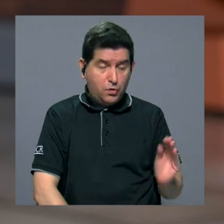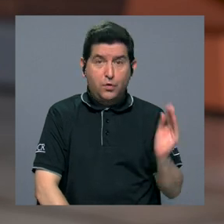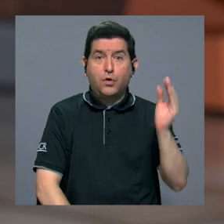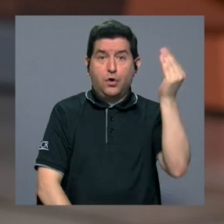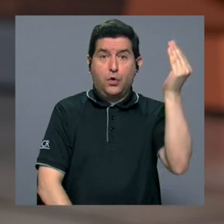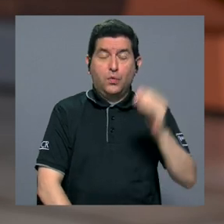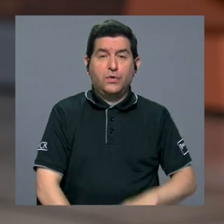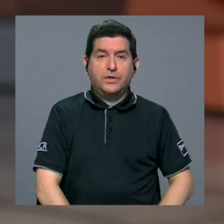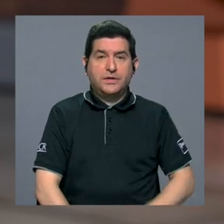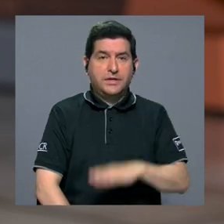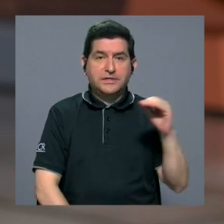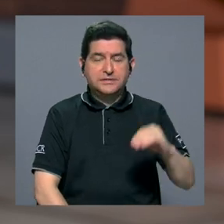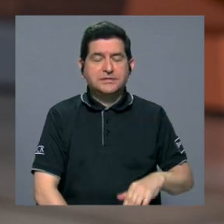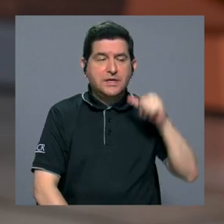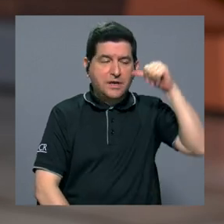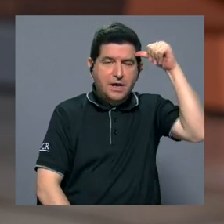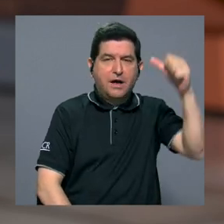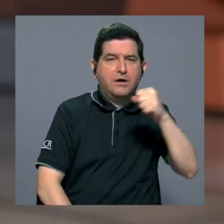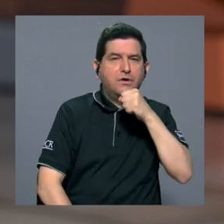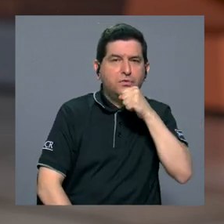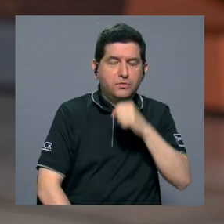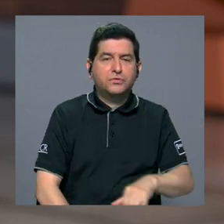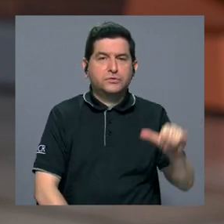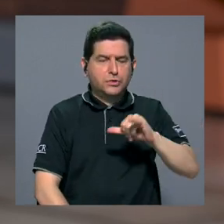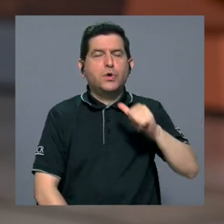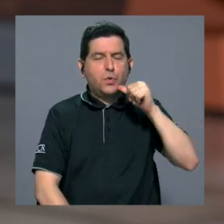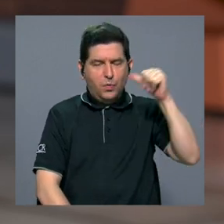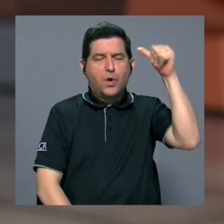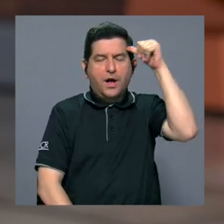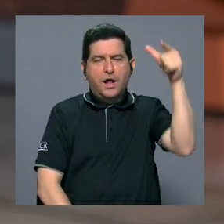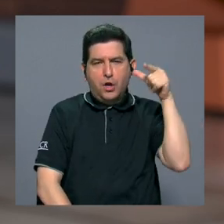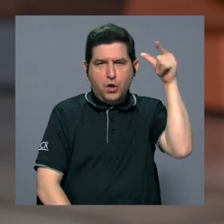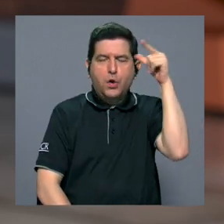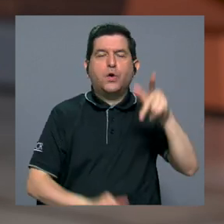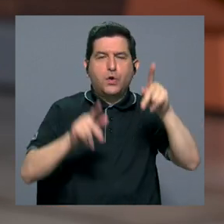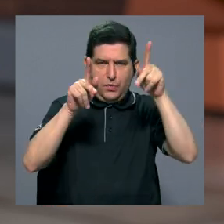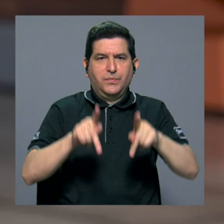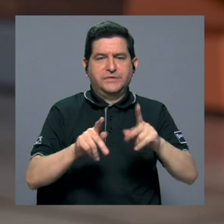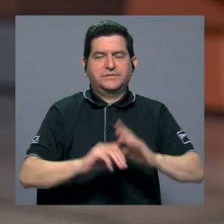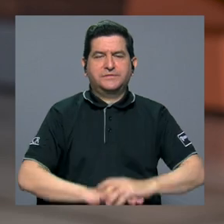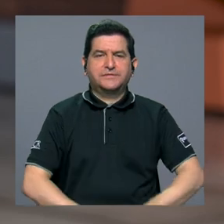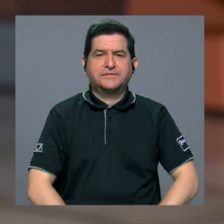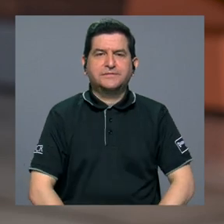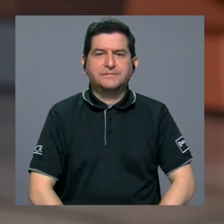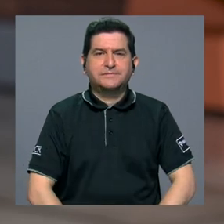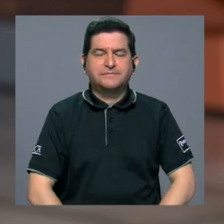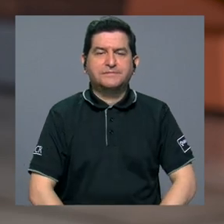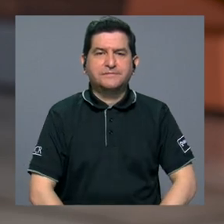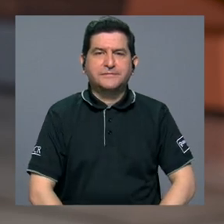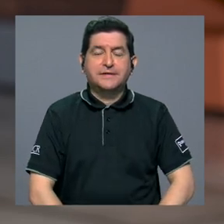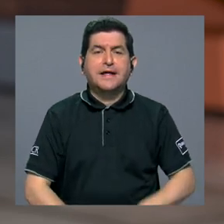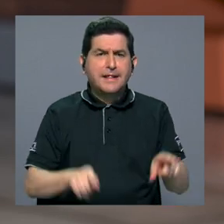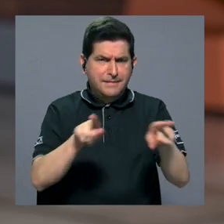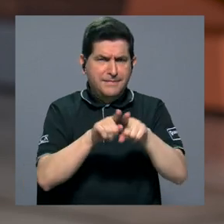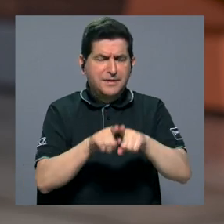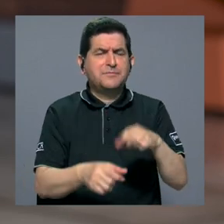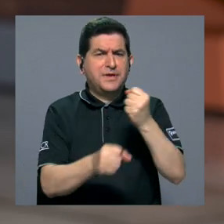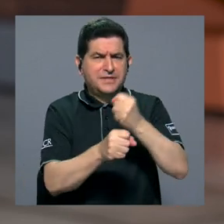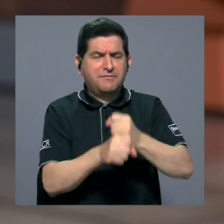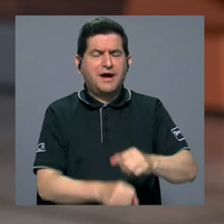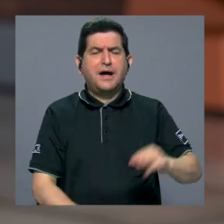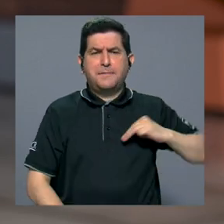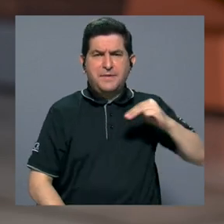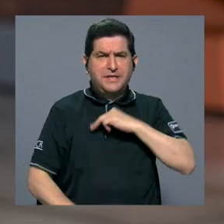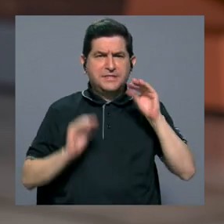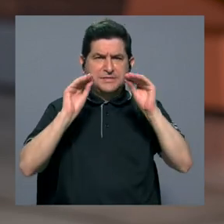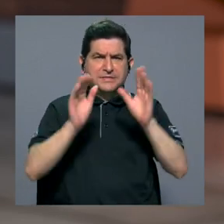y con tercera edad y con adultos, por supuesto, con personas adultas. Trabajamos en el MEP, funcionó